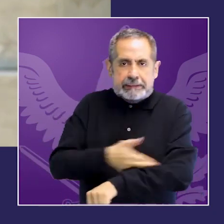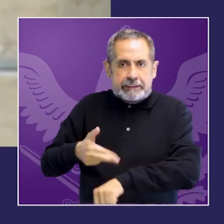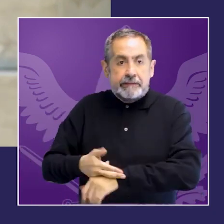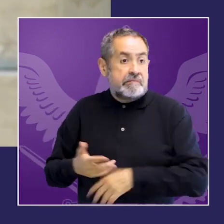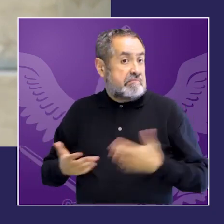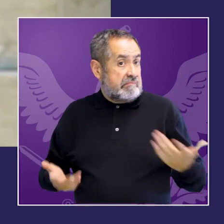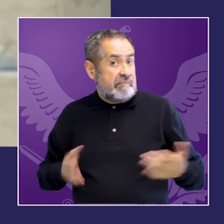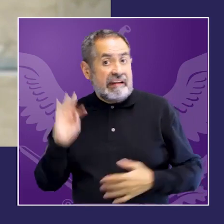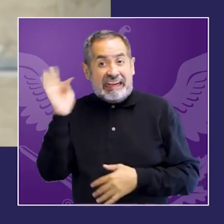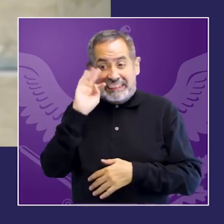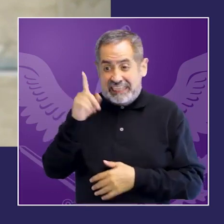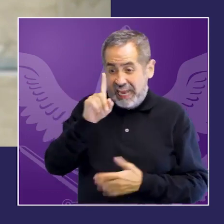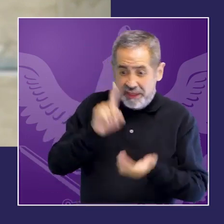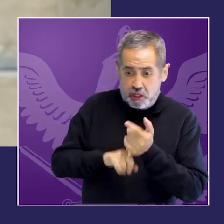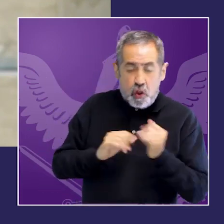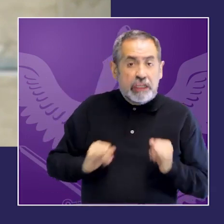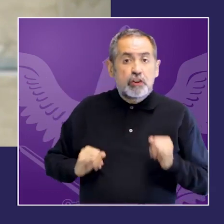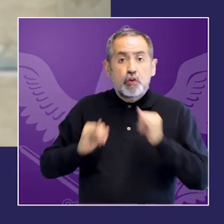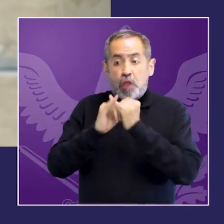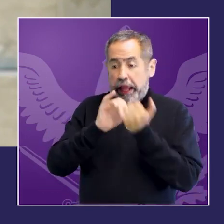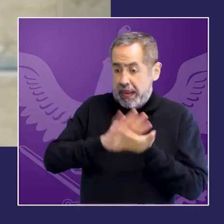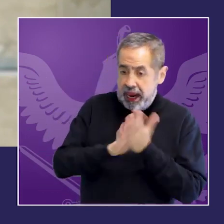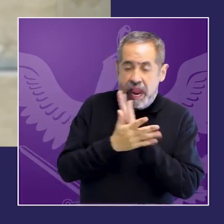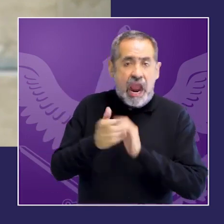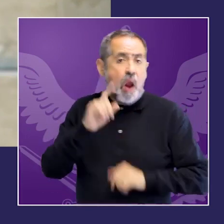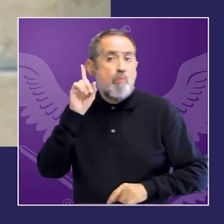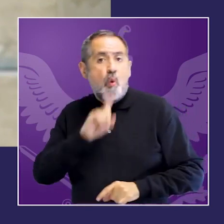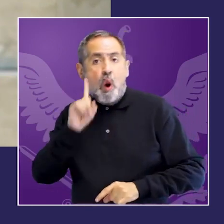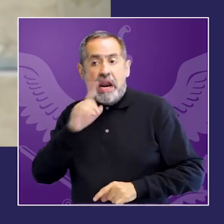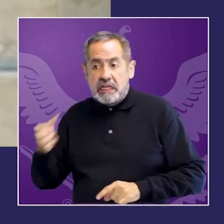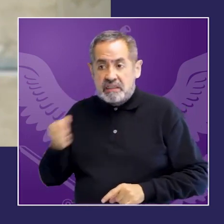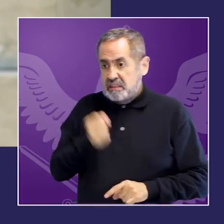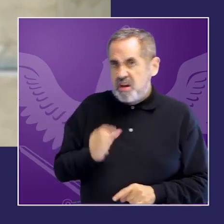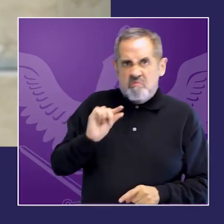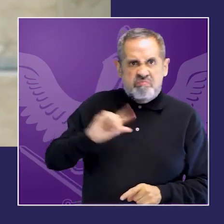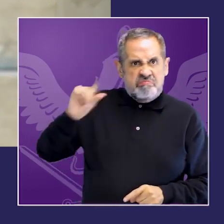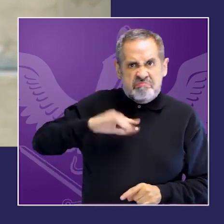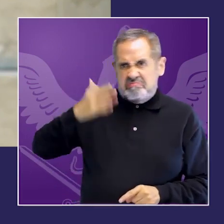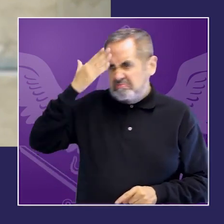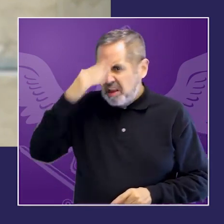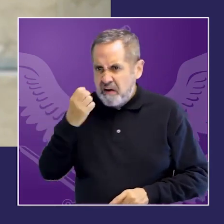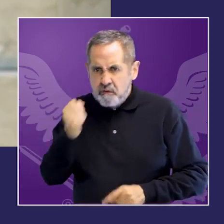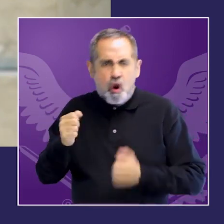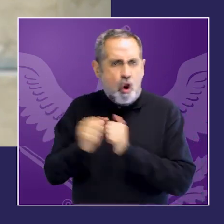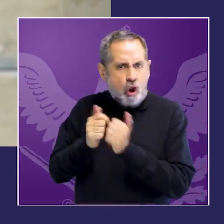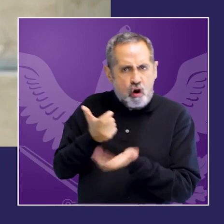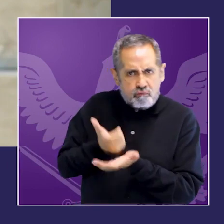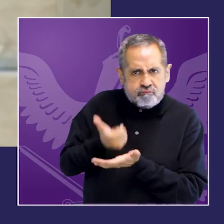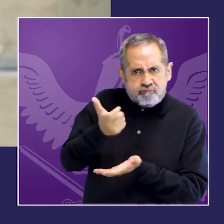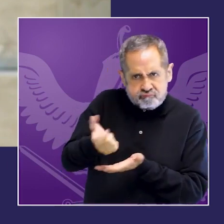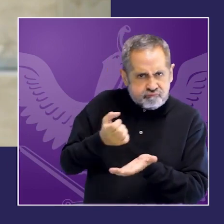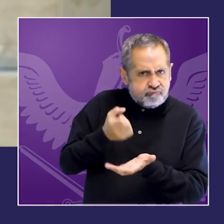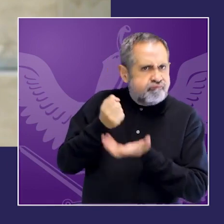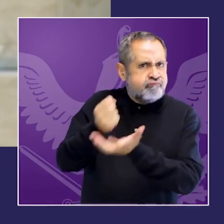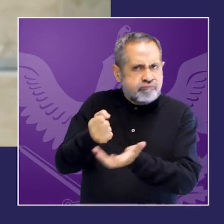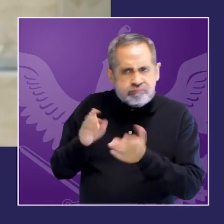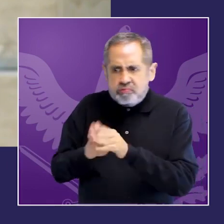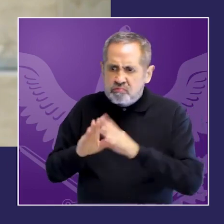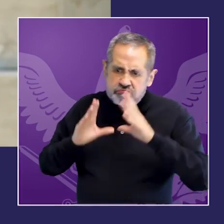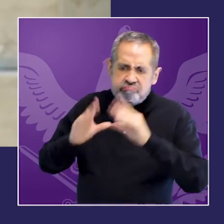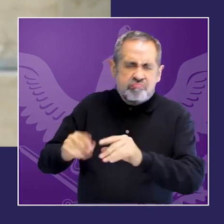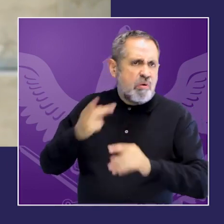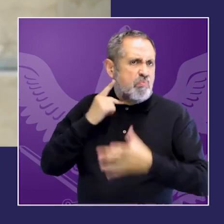haya institucionalidad de género fuerte profesionalizada financiada con capacidad